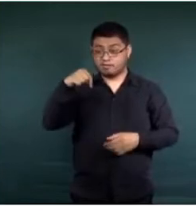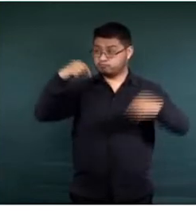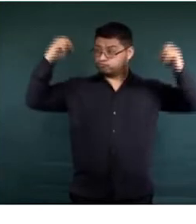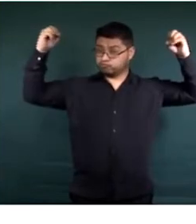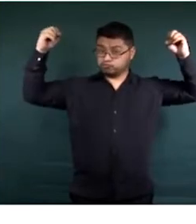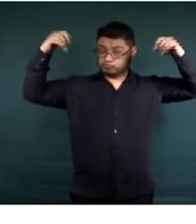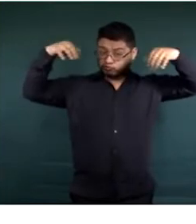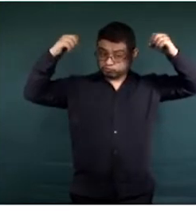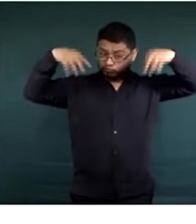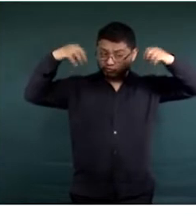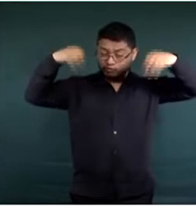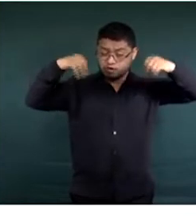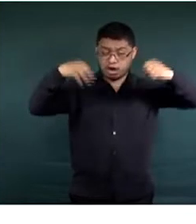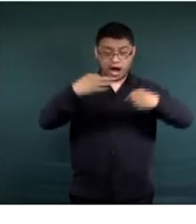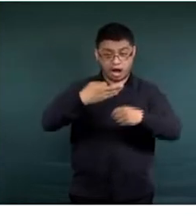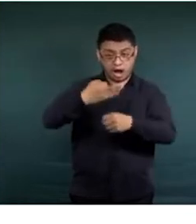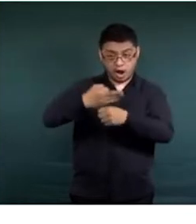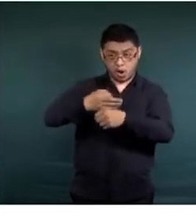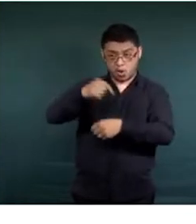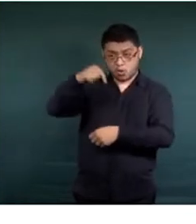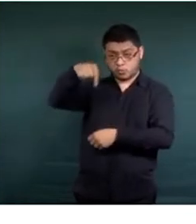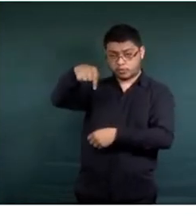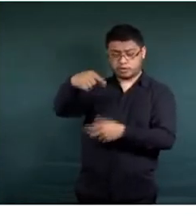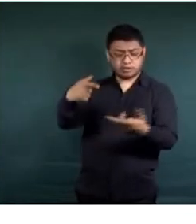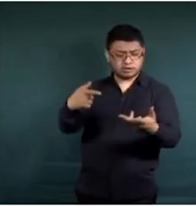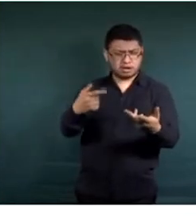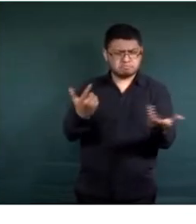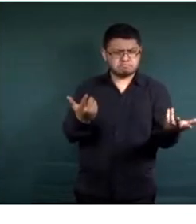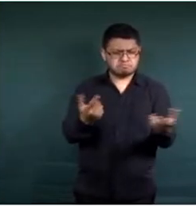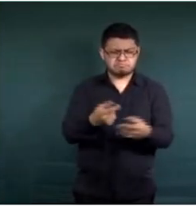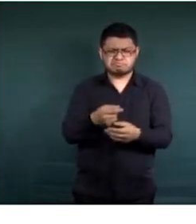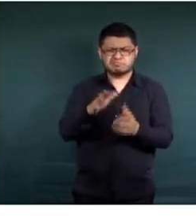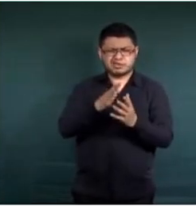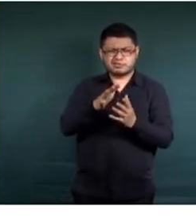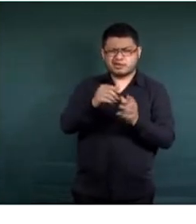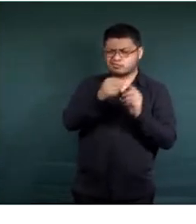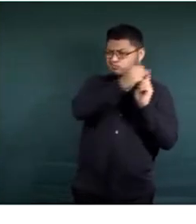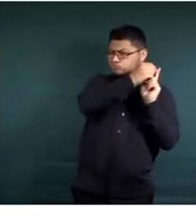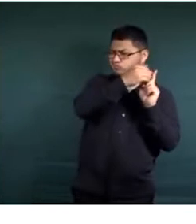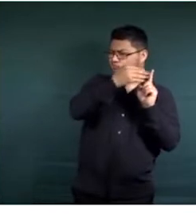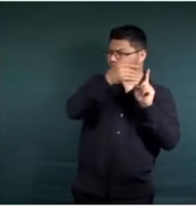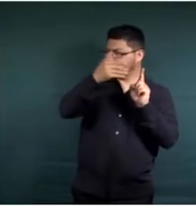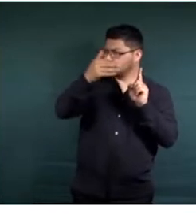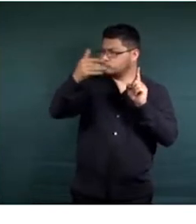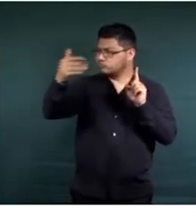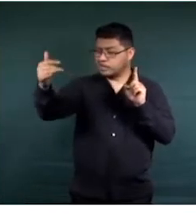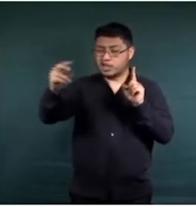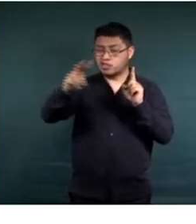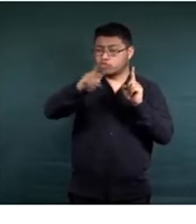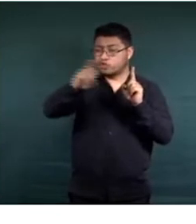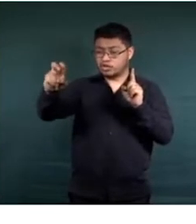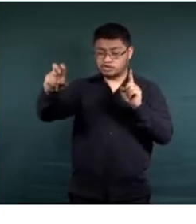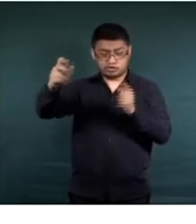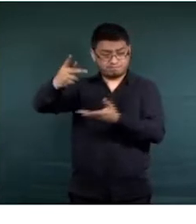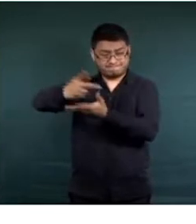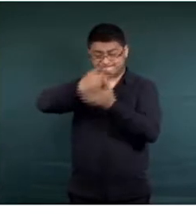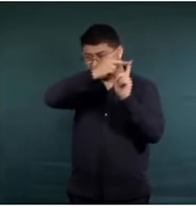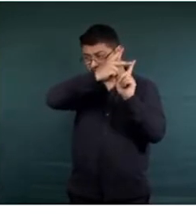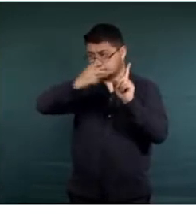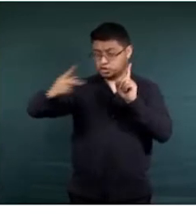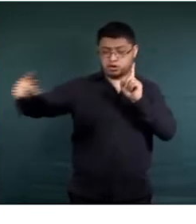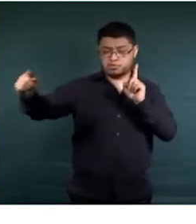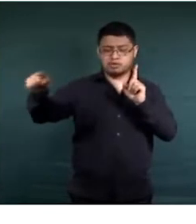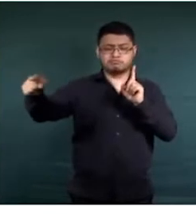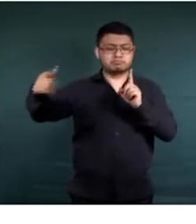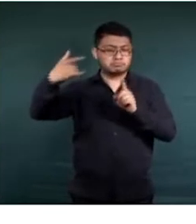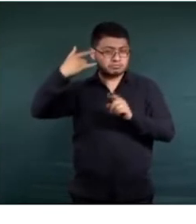se ubica en este momento a 200 kilómetros al oeste de Campeche y